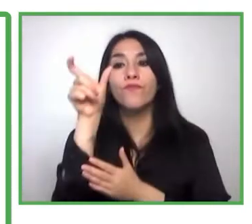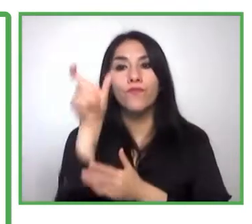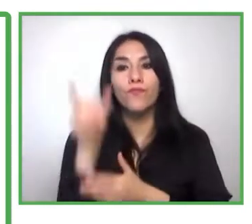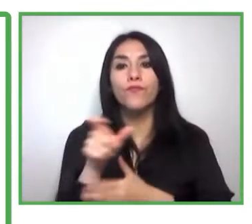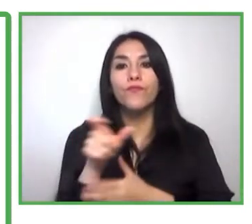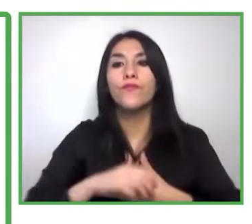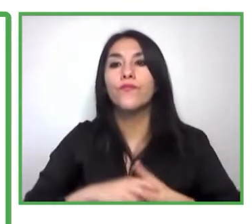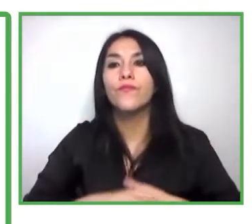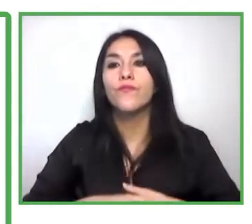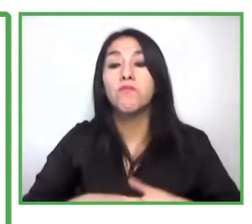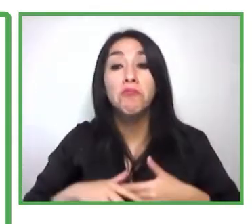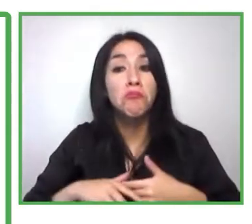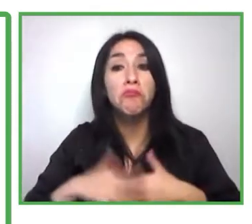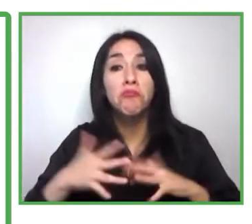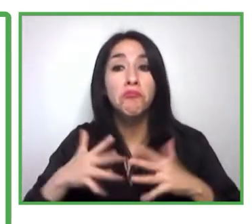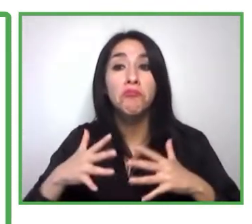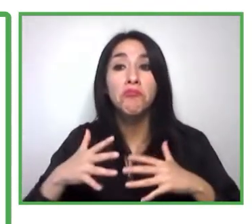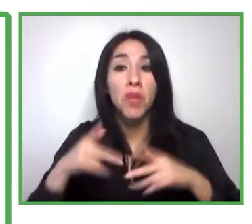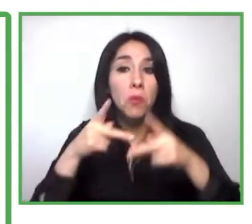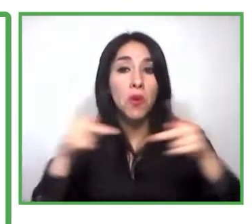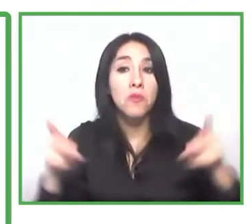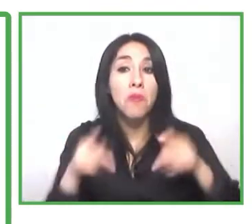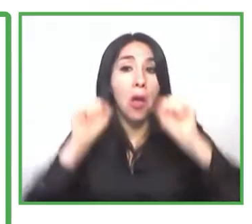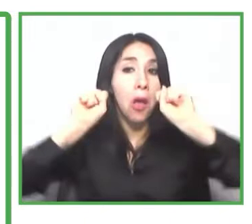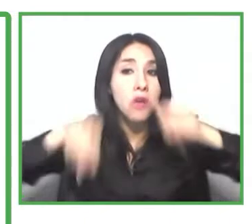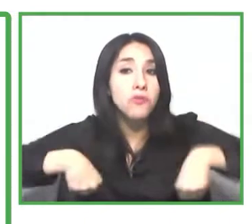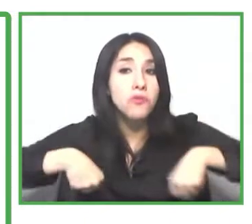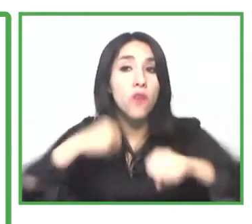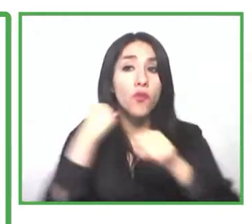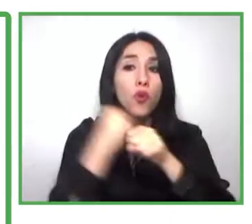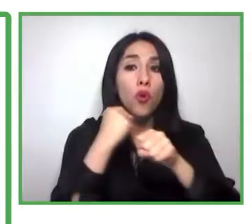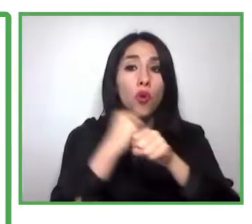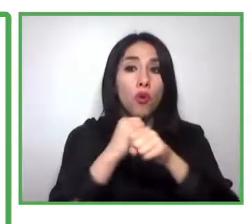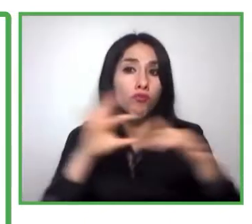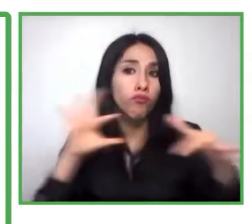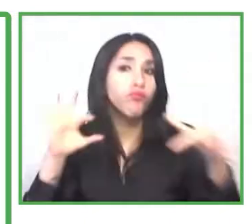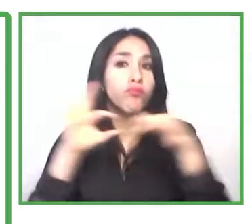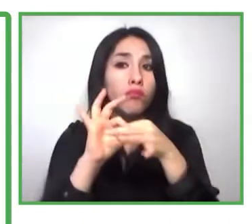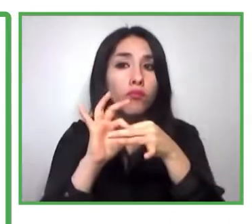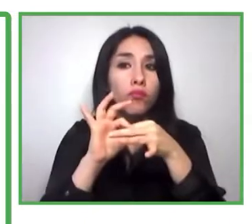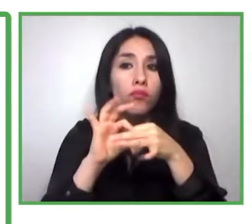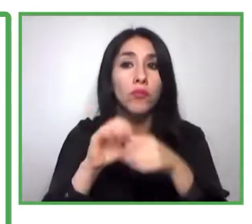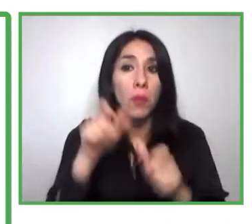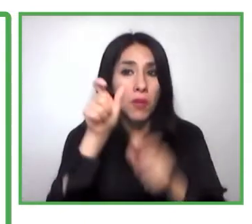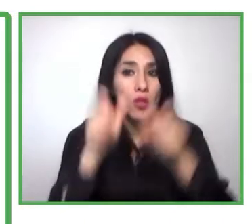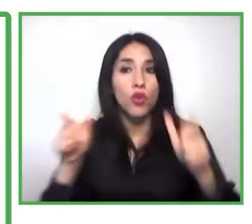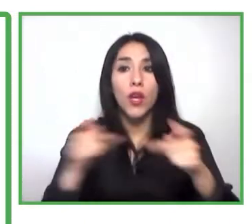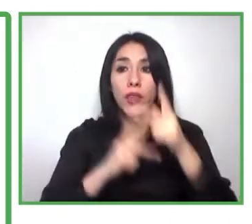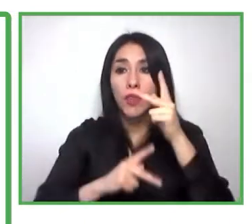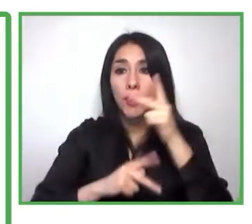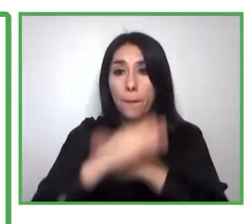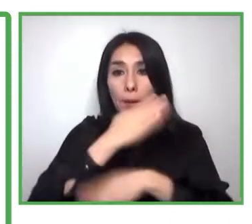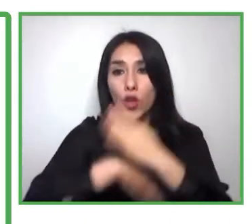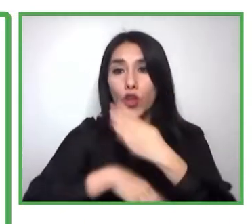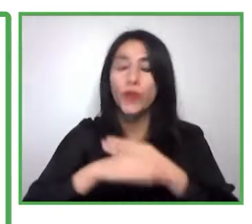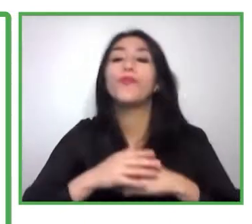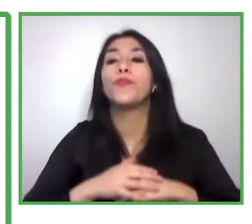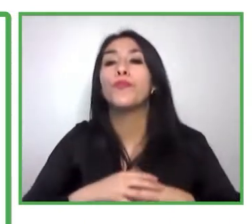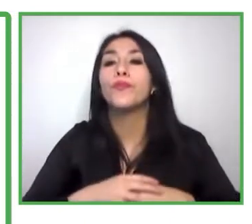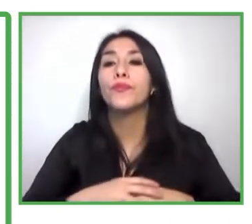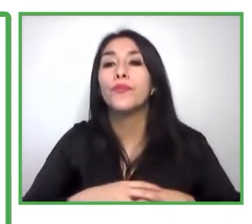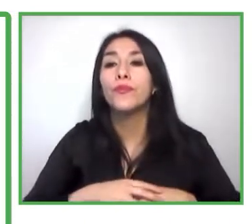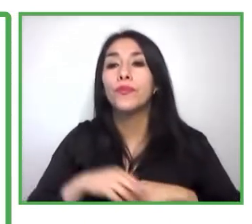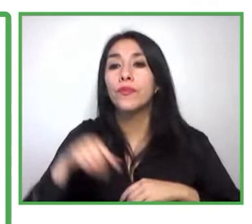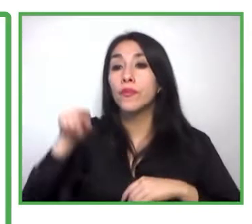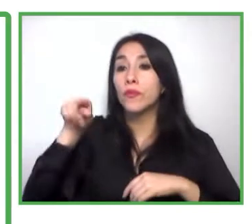en conjunto con sus usuarios o sus personas con discapacidad que pertenecen a sus programas y así fortalecer, tanto